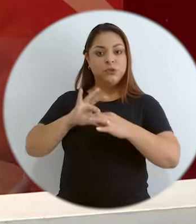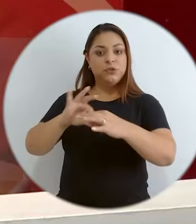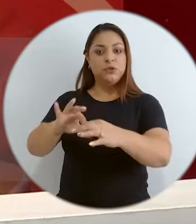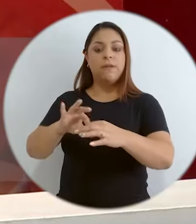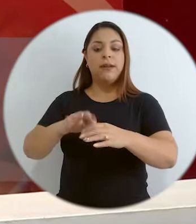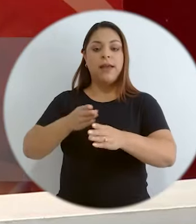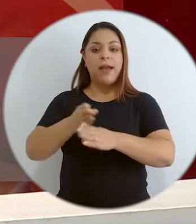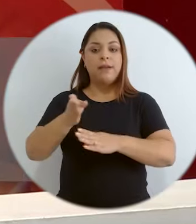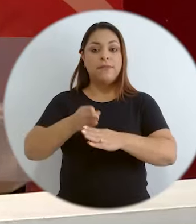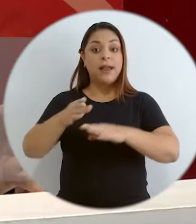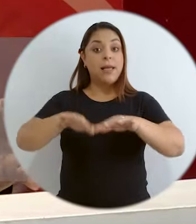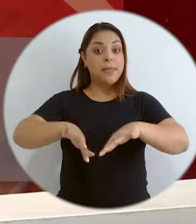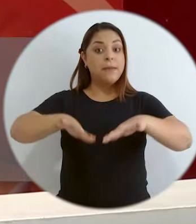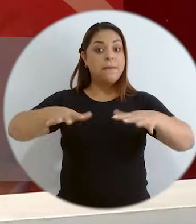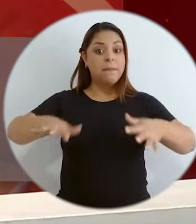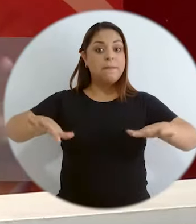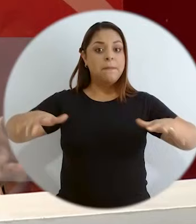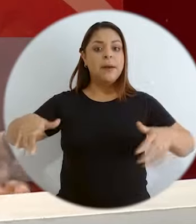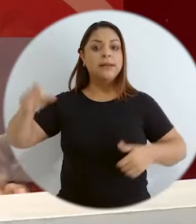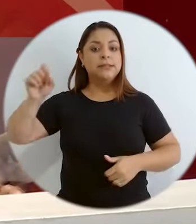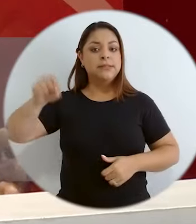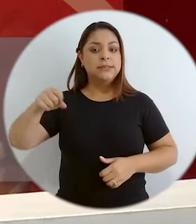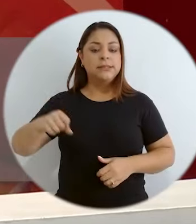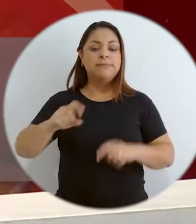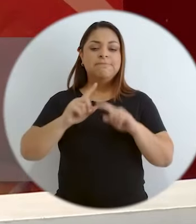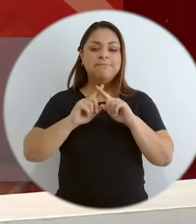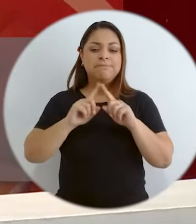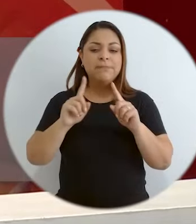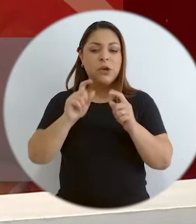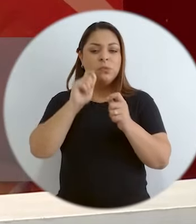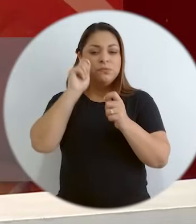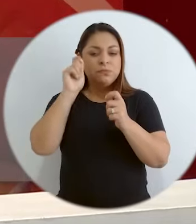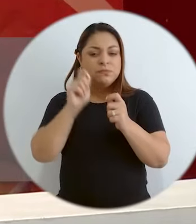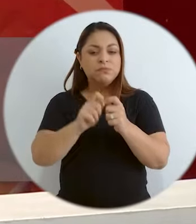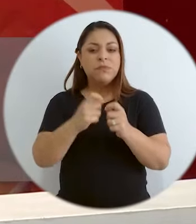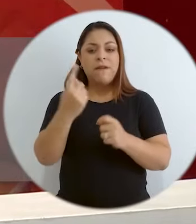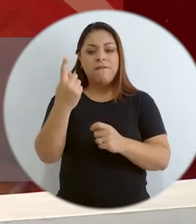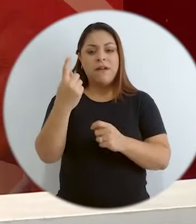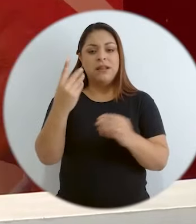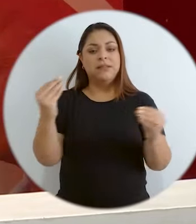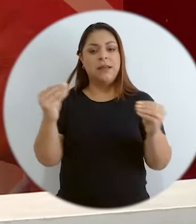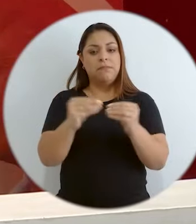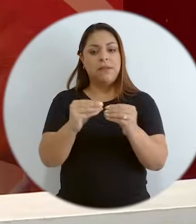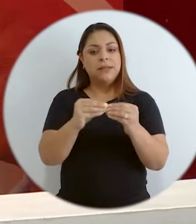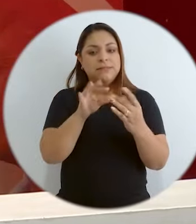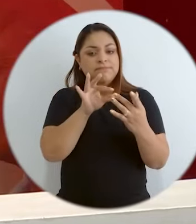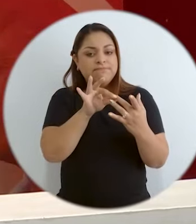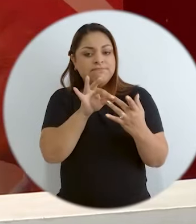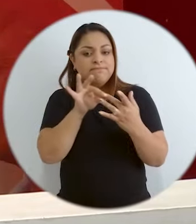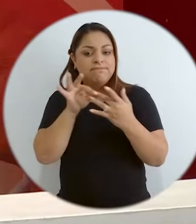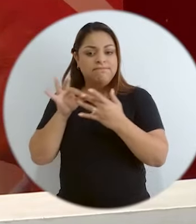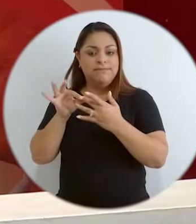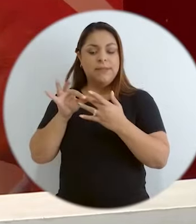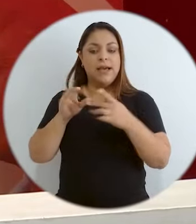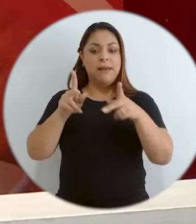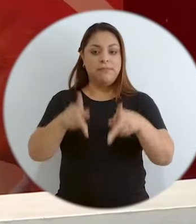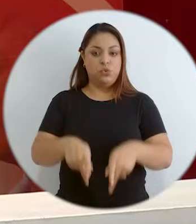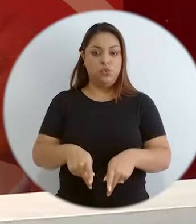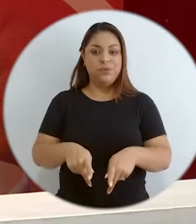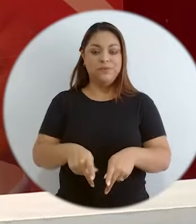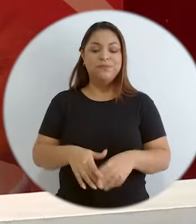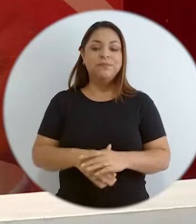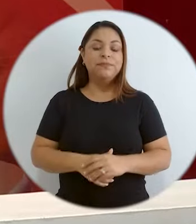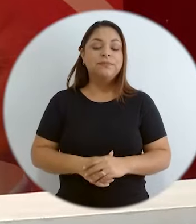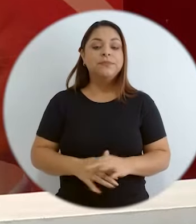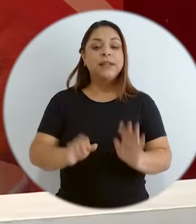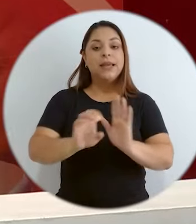con nuestros mares, nuestros recursos, pero nos falta especializar más